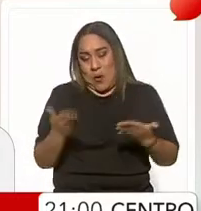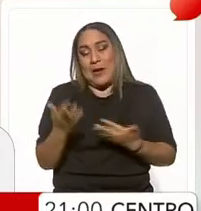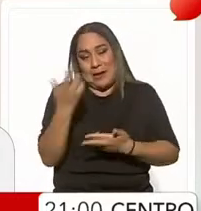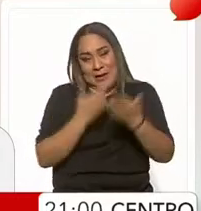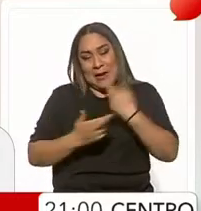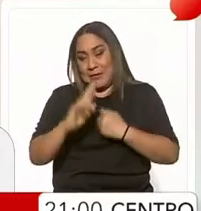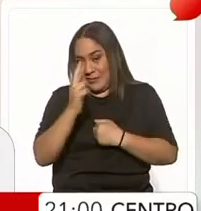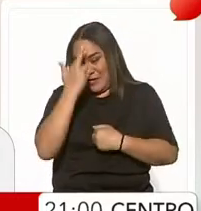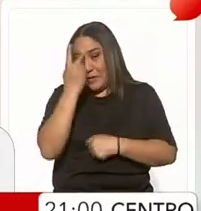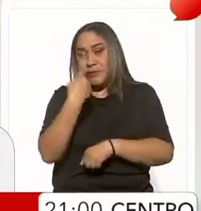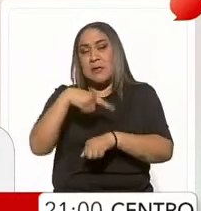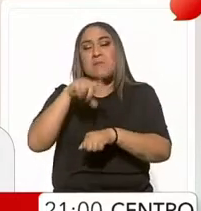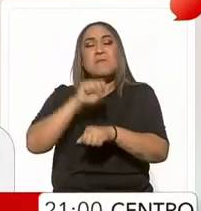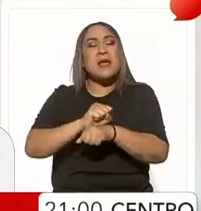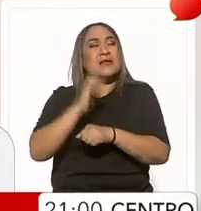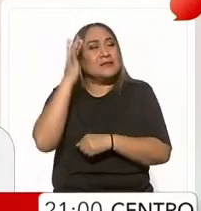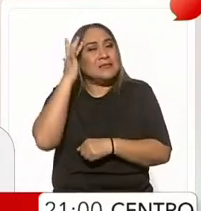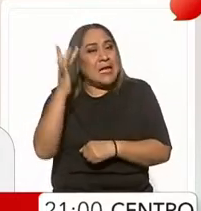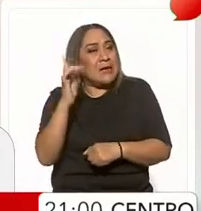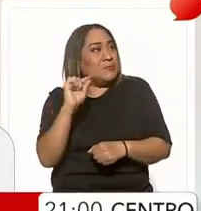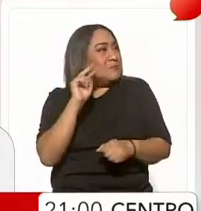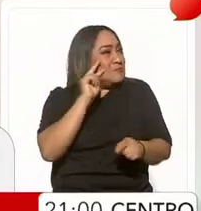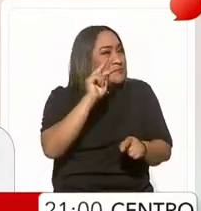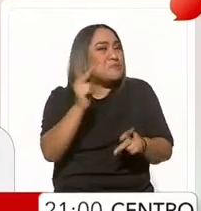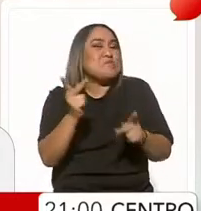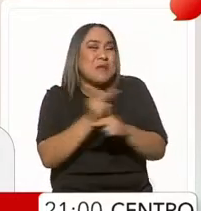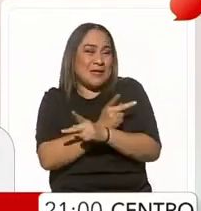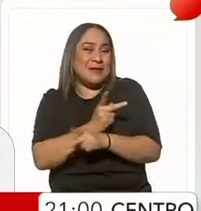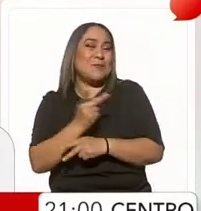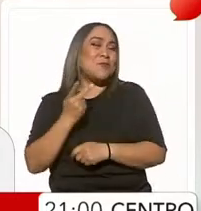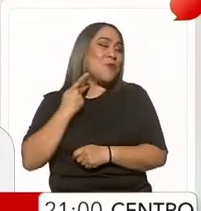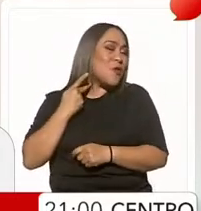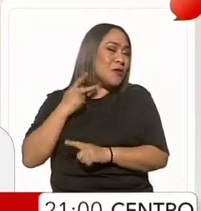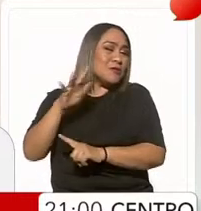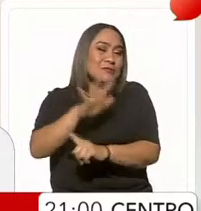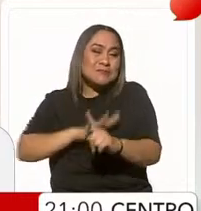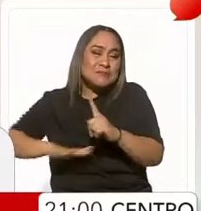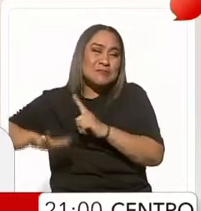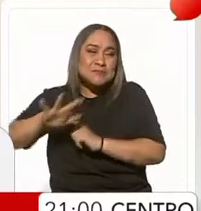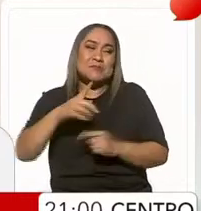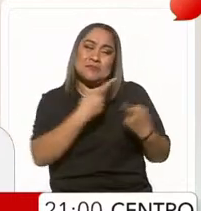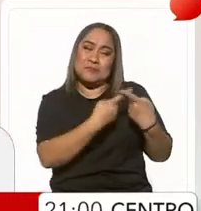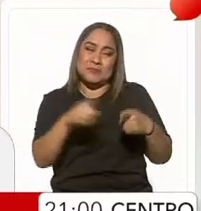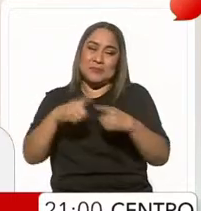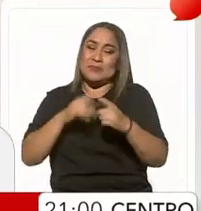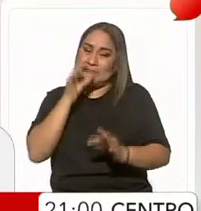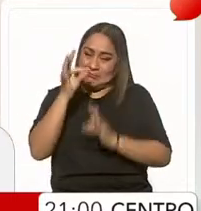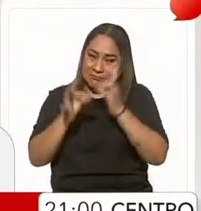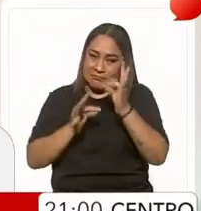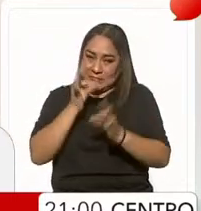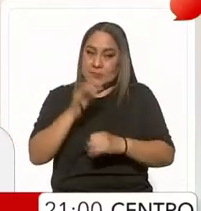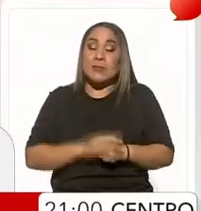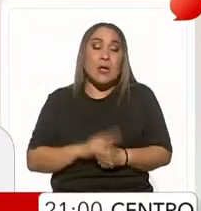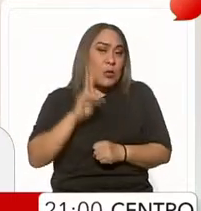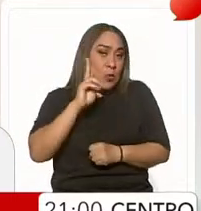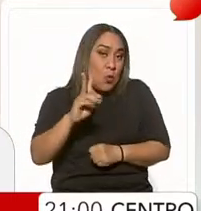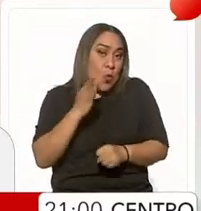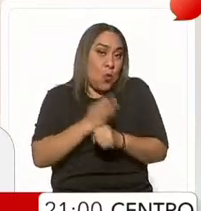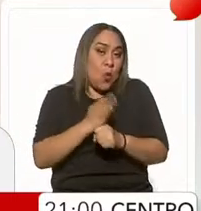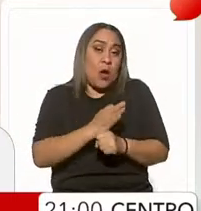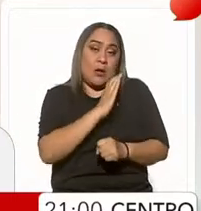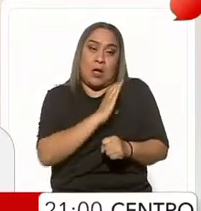Santa caliente en el ambiente y también en el clima político y mediático. Vamos a hablar de esto, de las campañas que